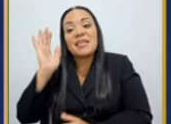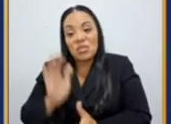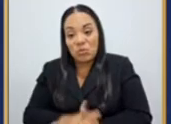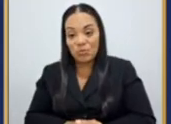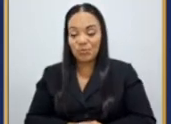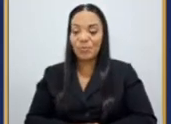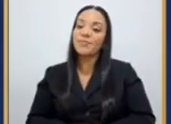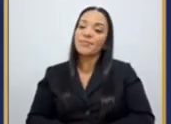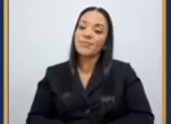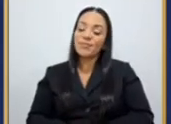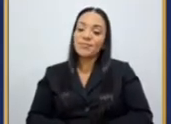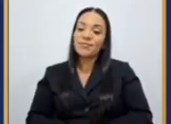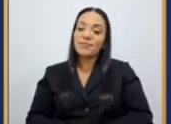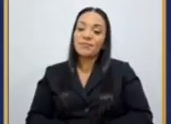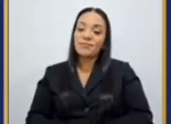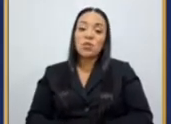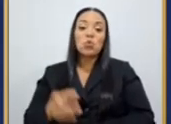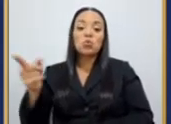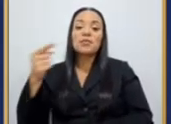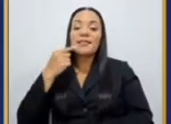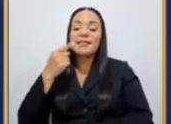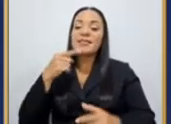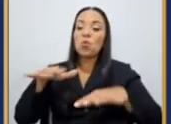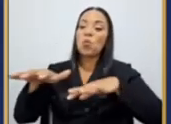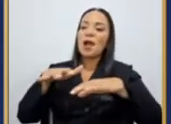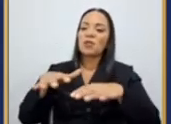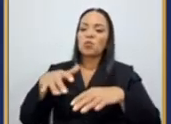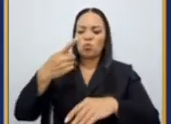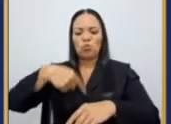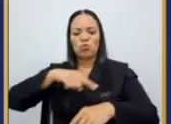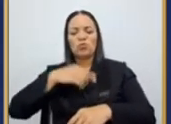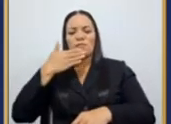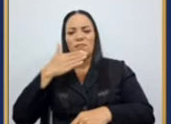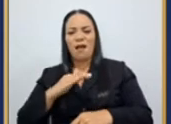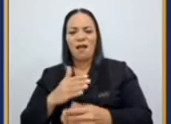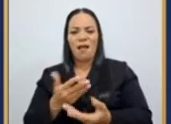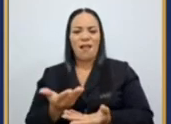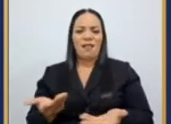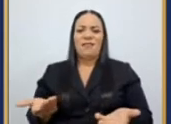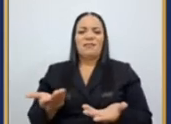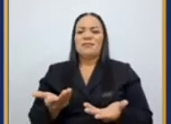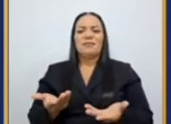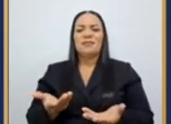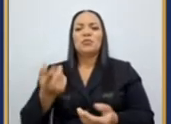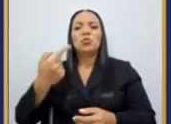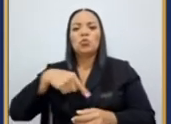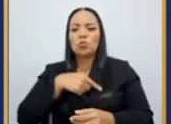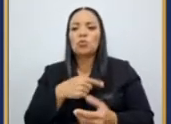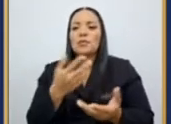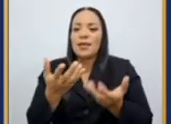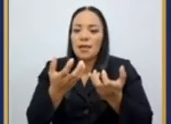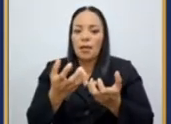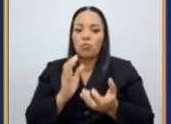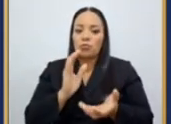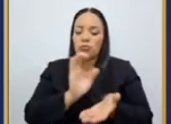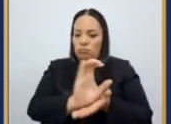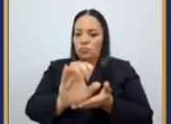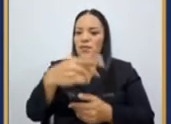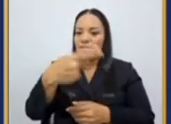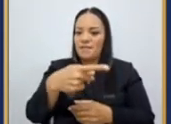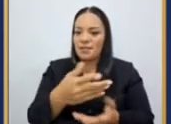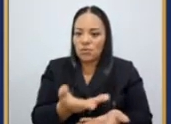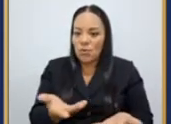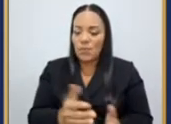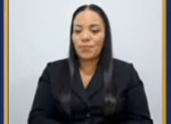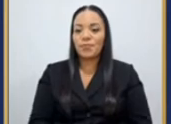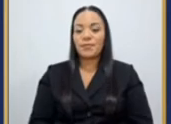hubo un acto criminal de nuestra parte por querer solventar ese riesgo. Vean,